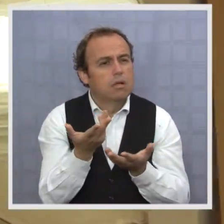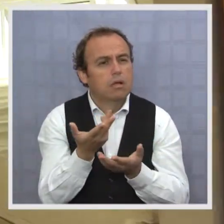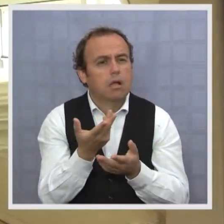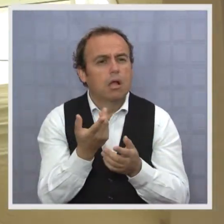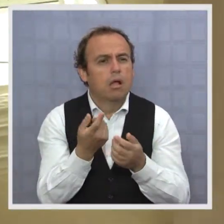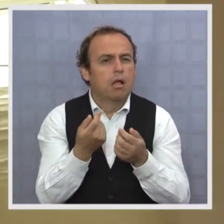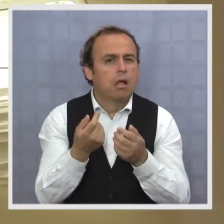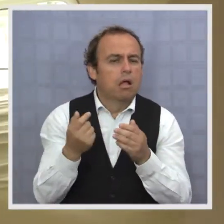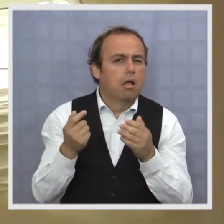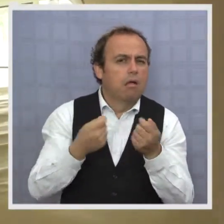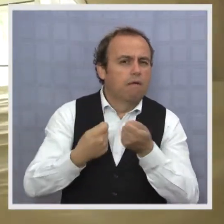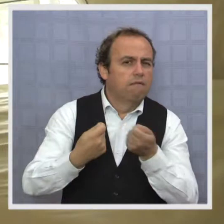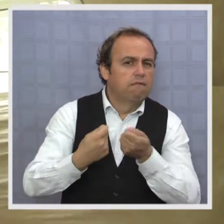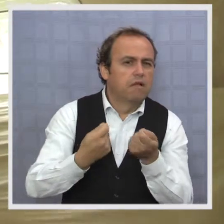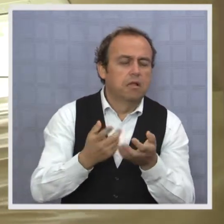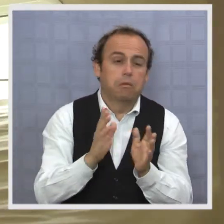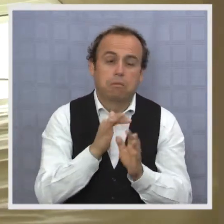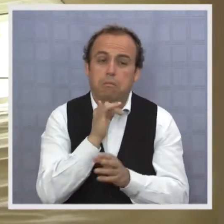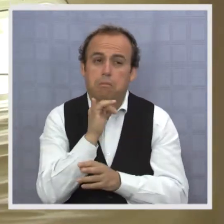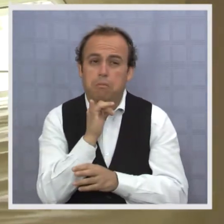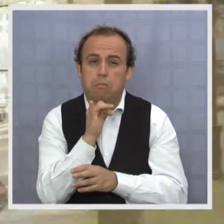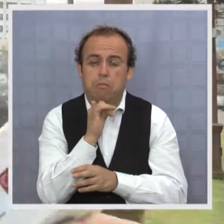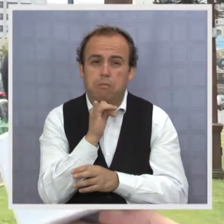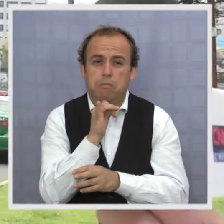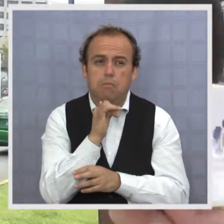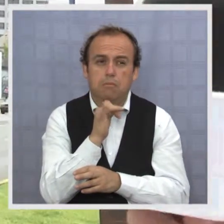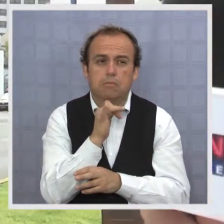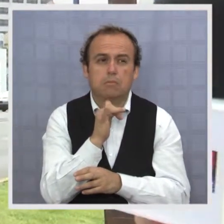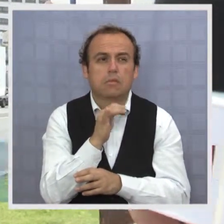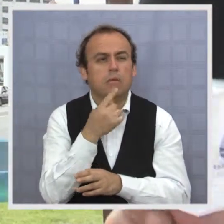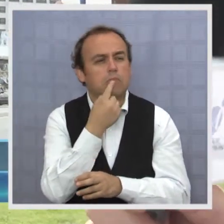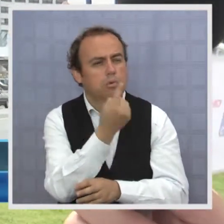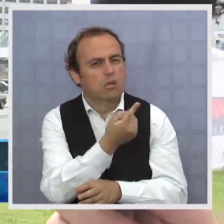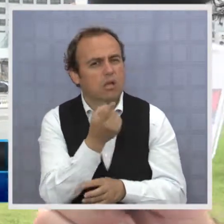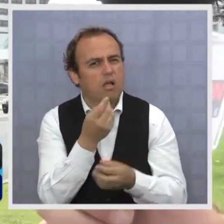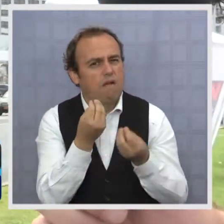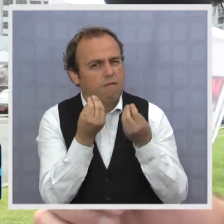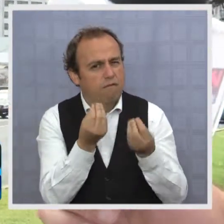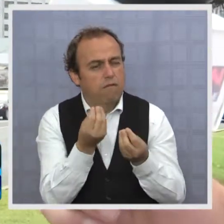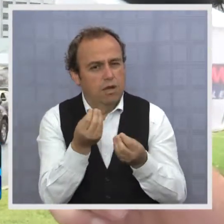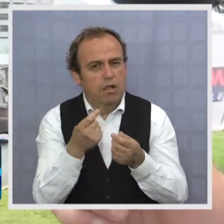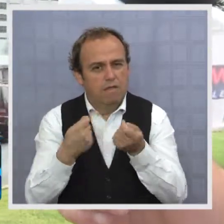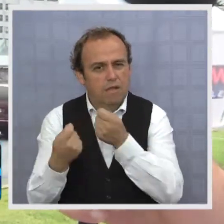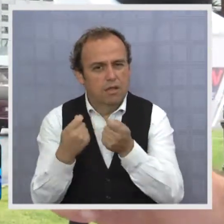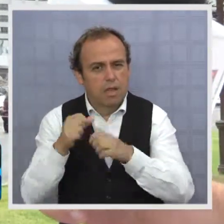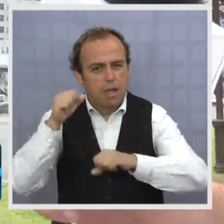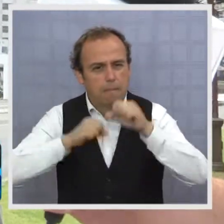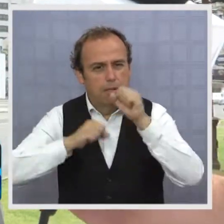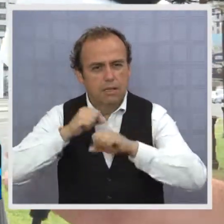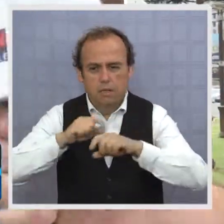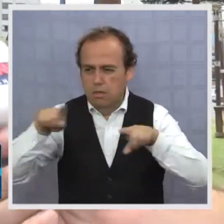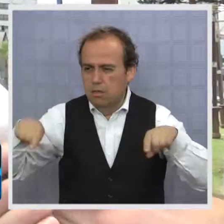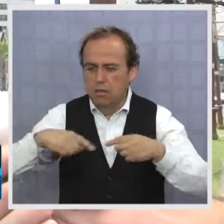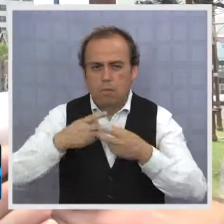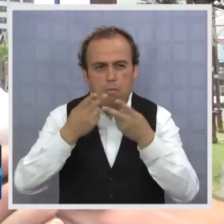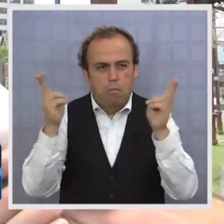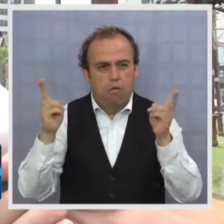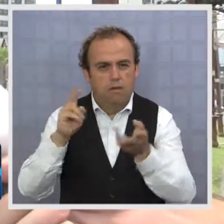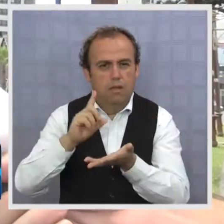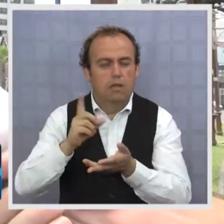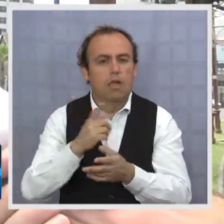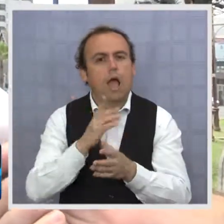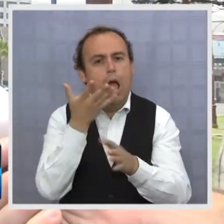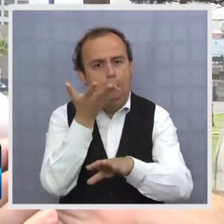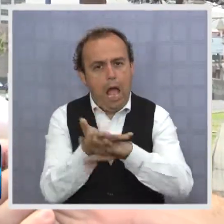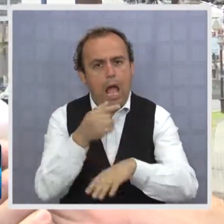promoción o en venta, realmente no... Si estuvieran en venta, ¿le parece correcto que hoy la empresa esté utilizando un espacio público para eso? No, hay